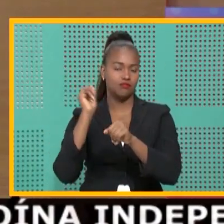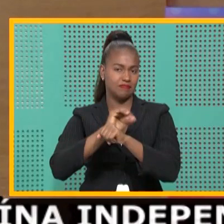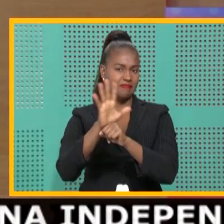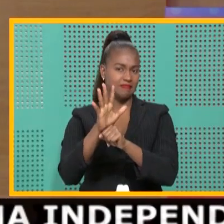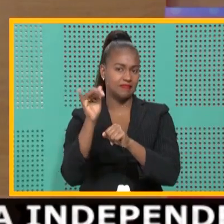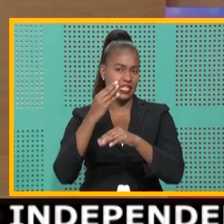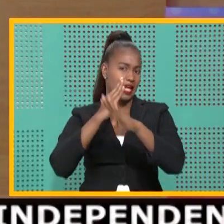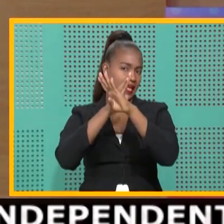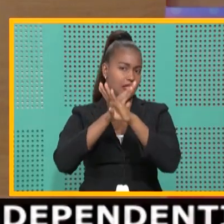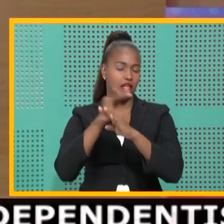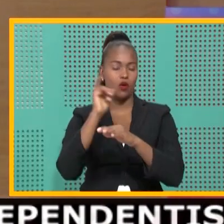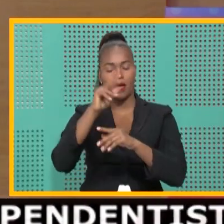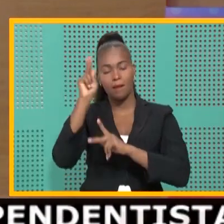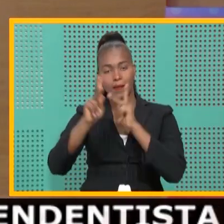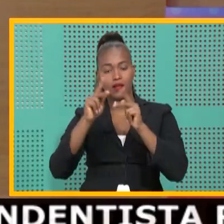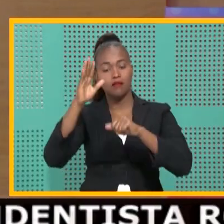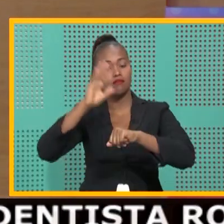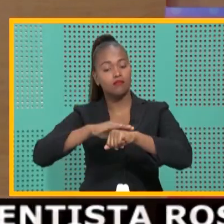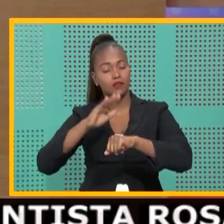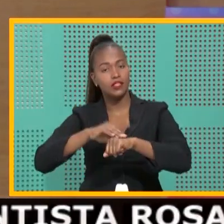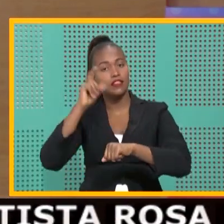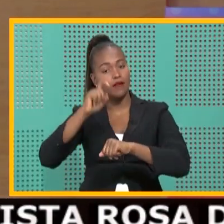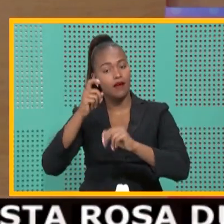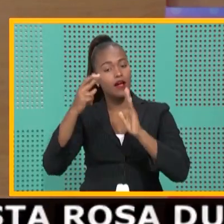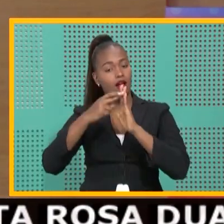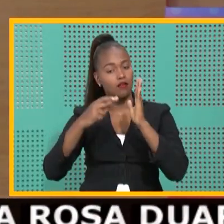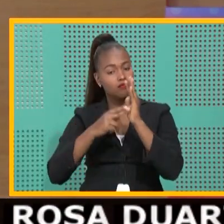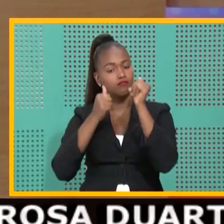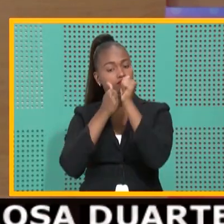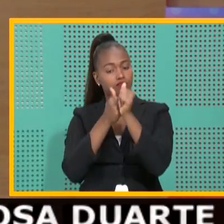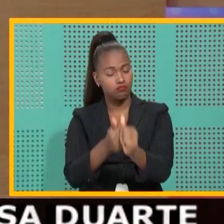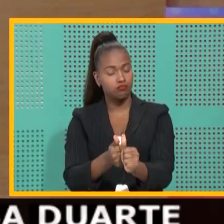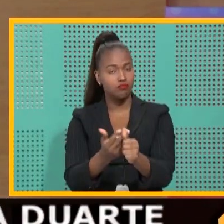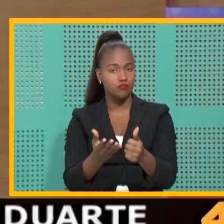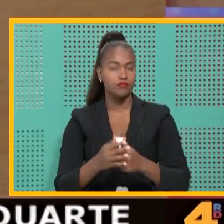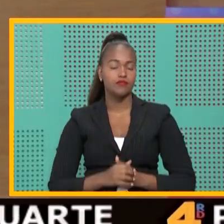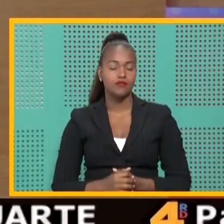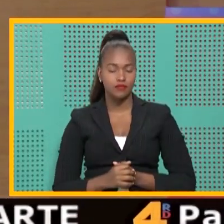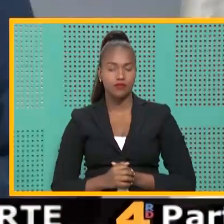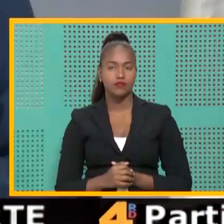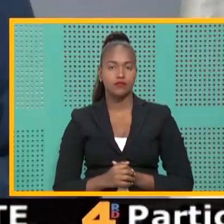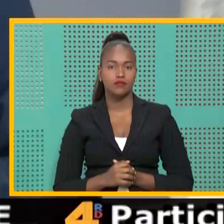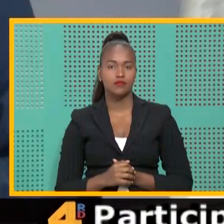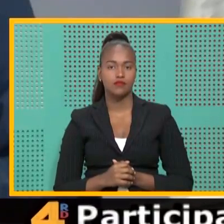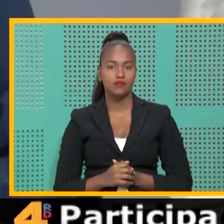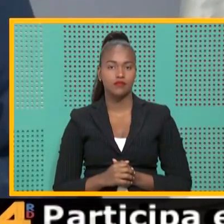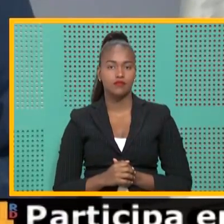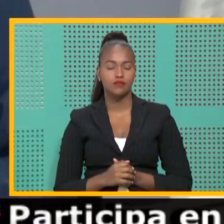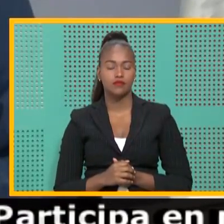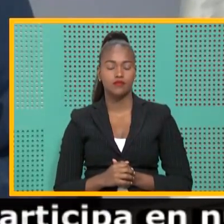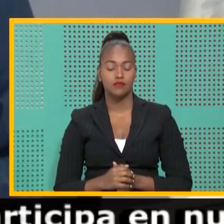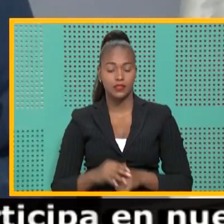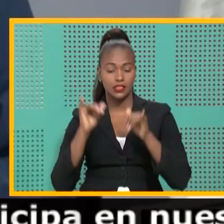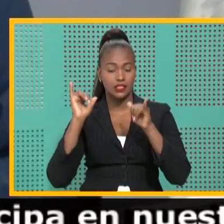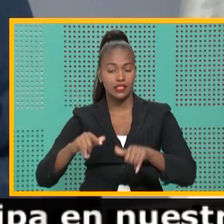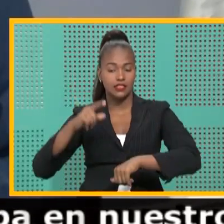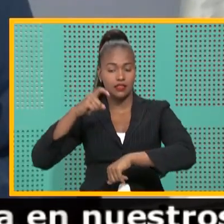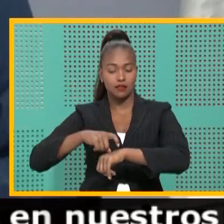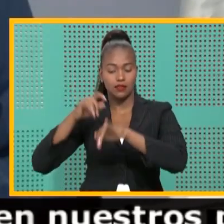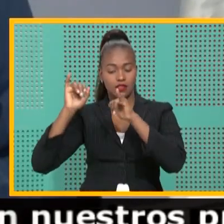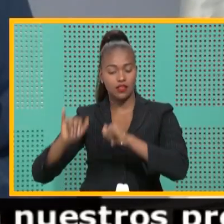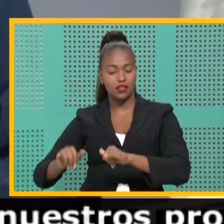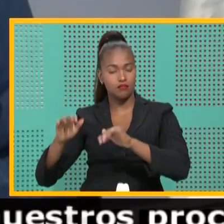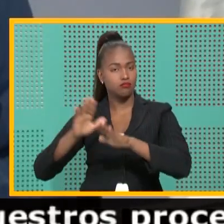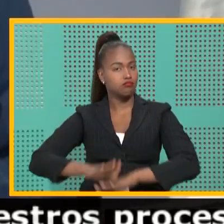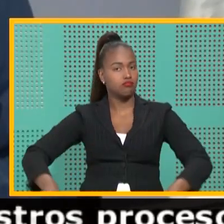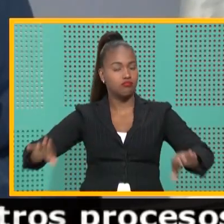Las autoridades reiteran el llamado a seguir estrictamente las recomendaciones. Se mantiene el toque de queda a nivel